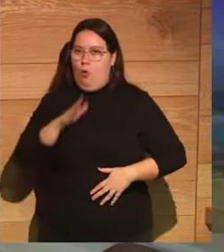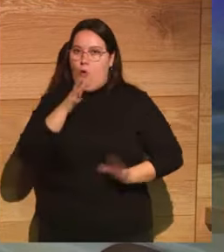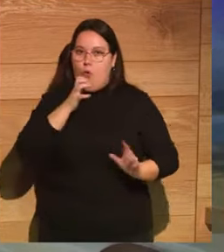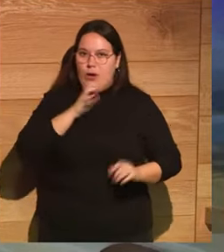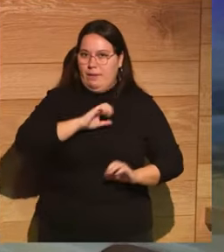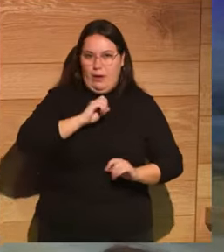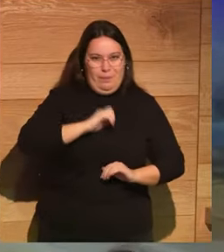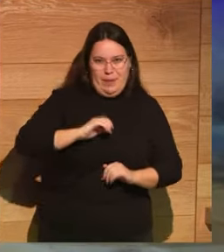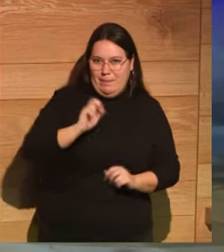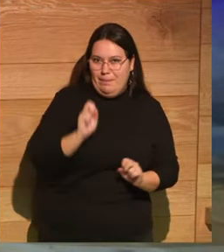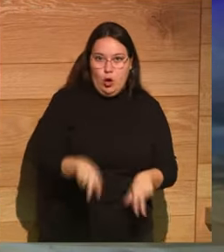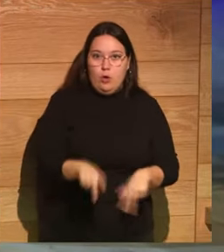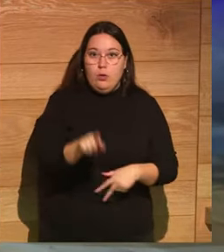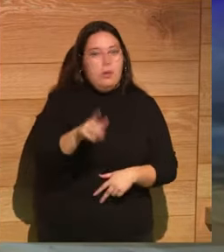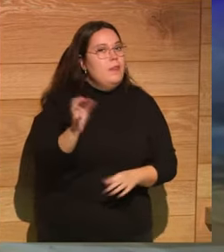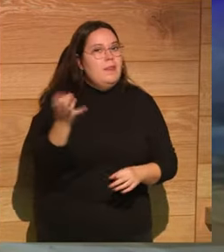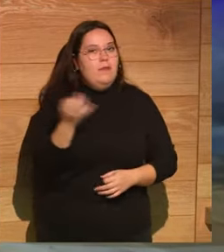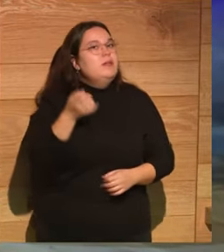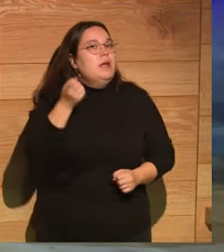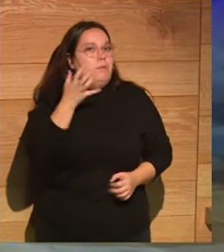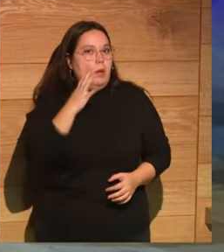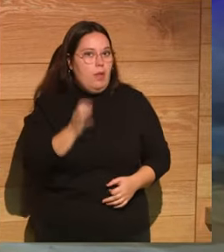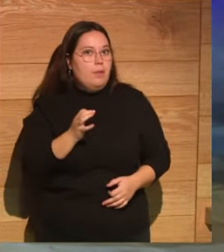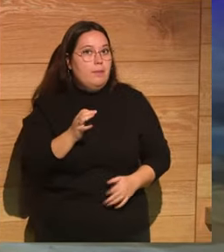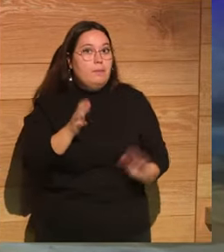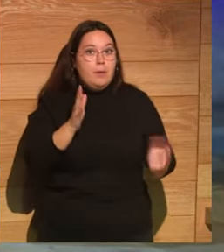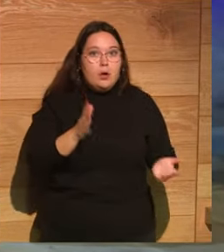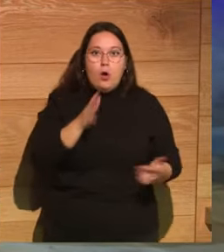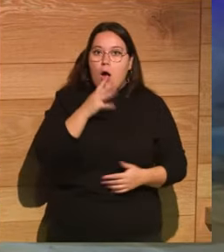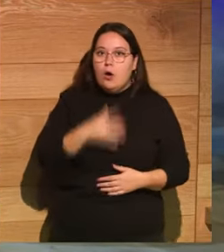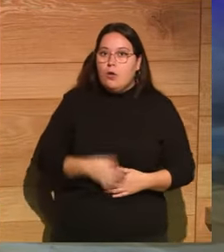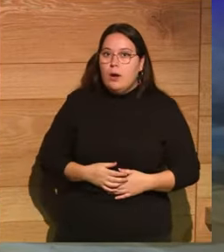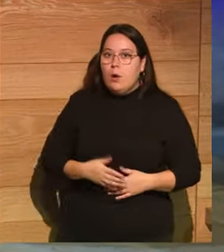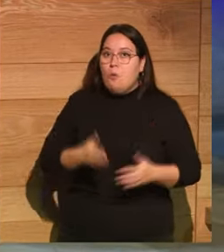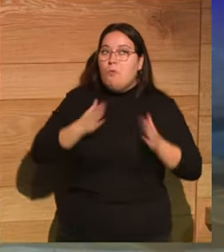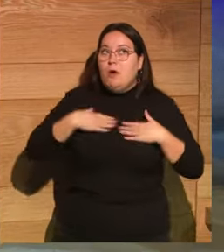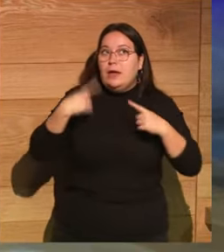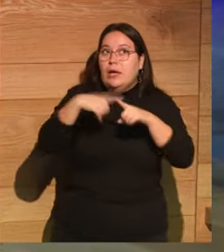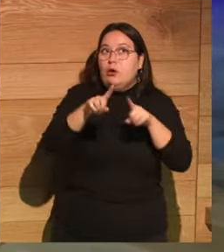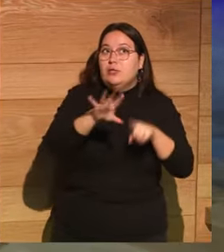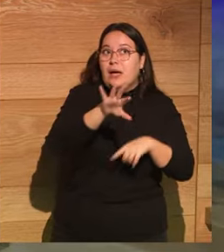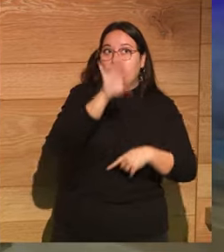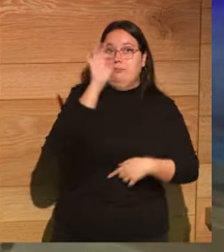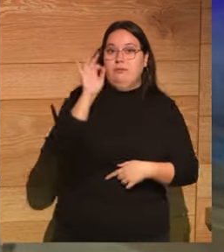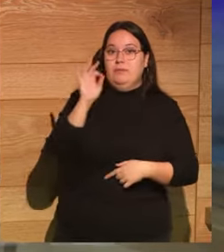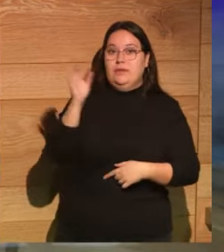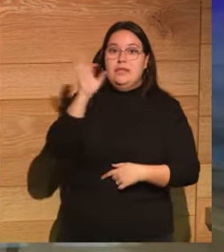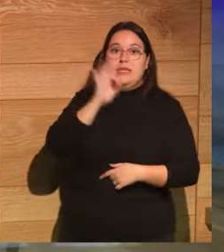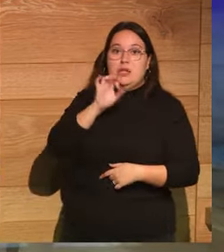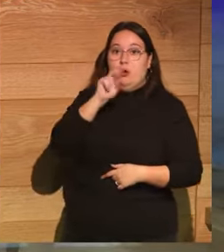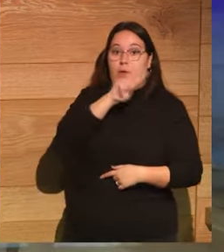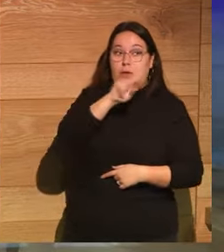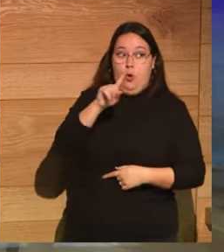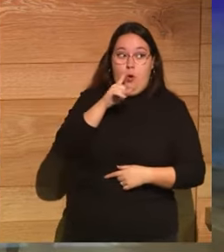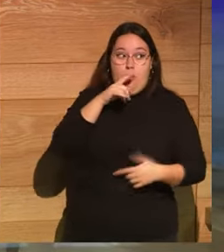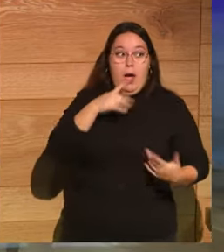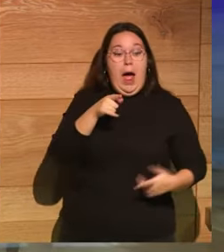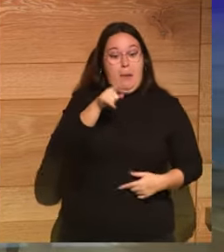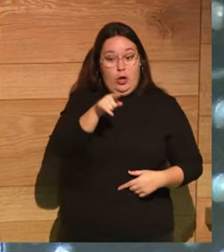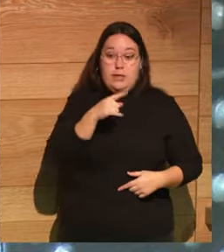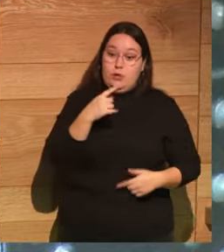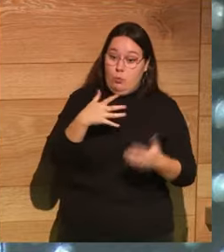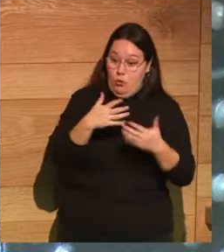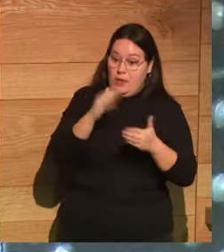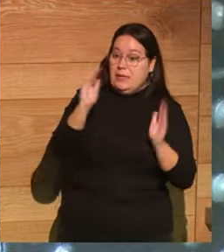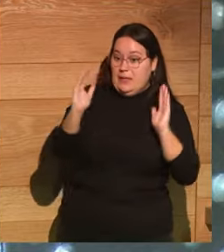y lo peor, ha de ser cierto. Cuando en realidad ahora no cogeríamos cualquier cosa que está escrita en el siglo XXI y diríamos, ah, como es de